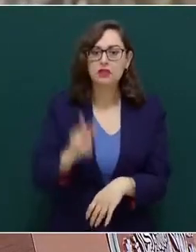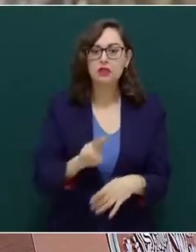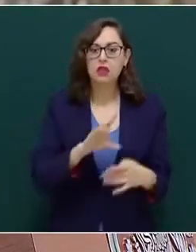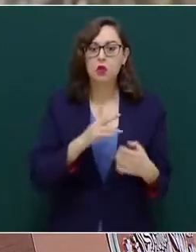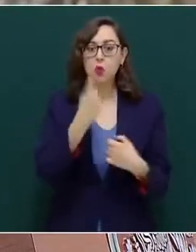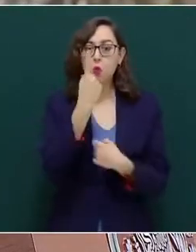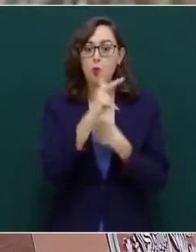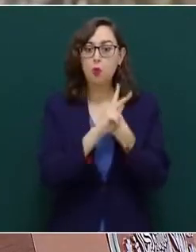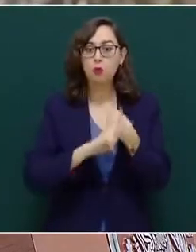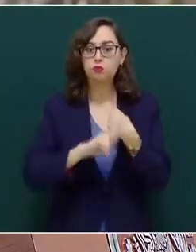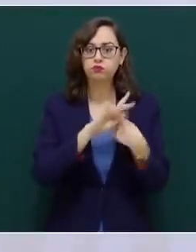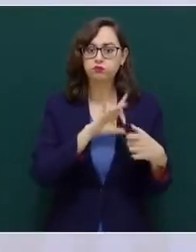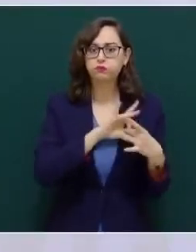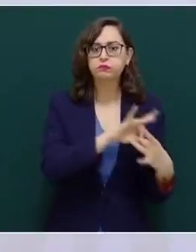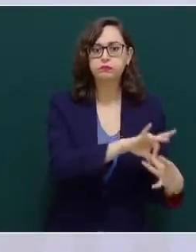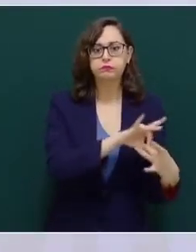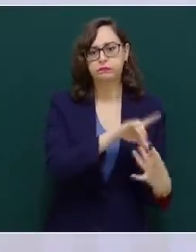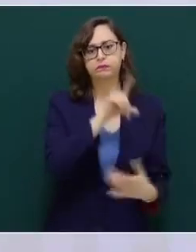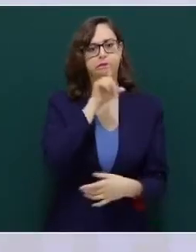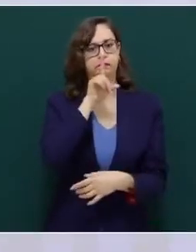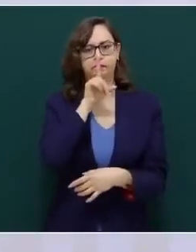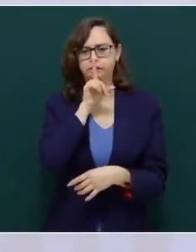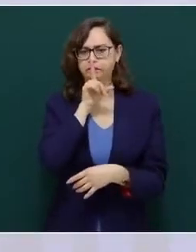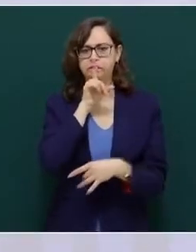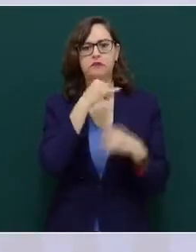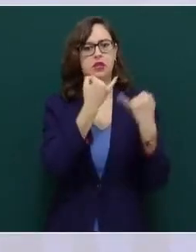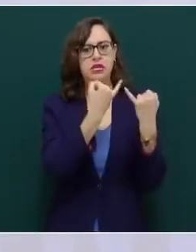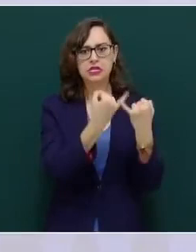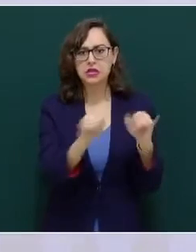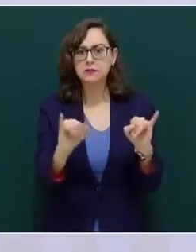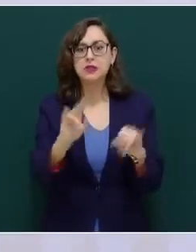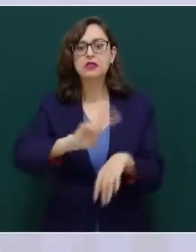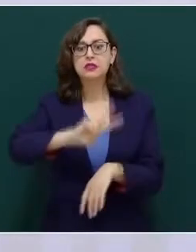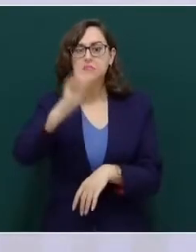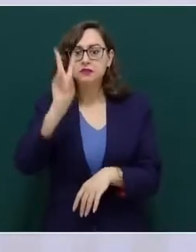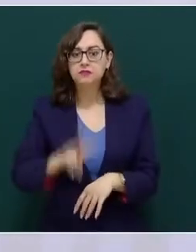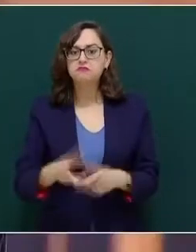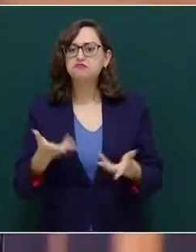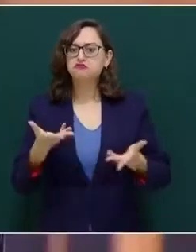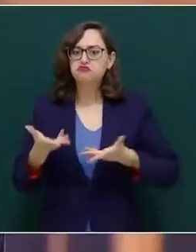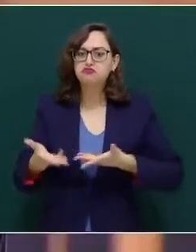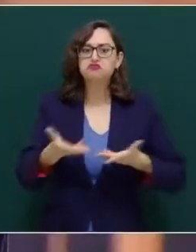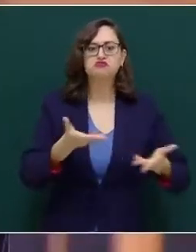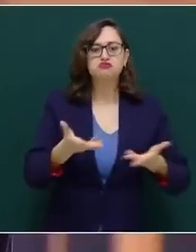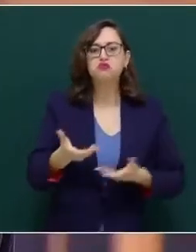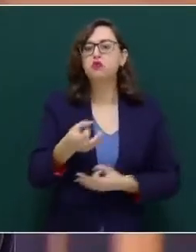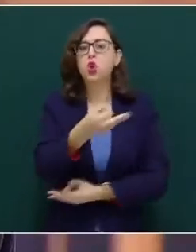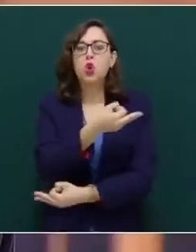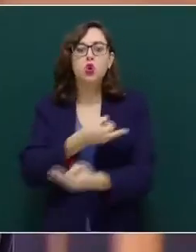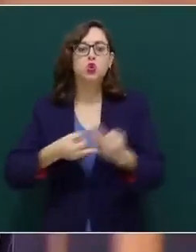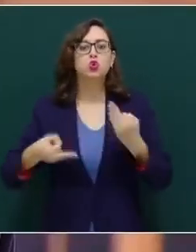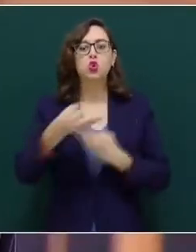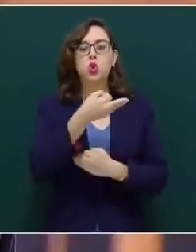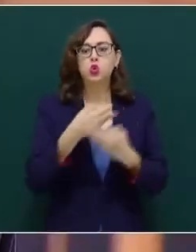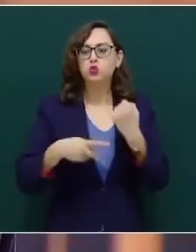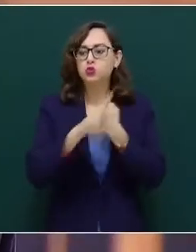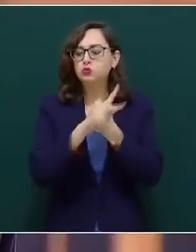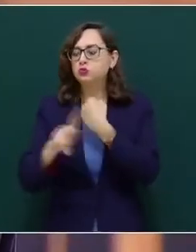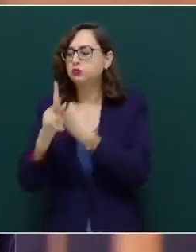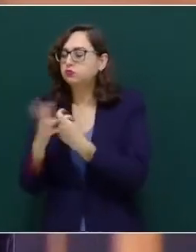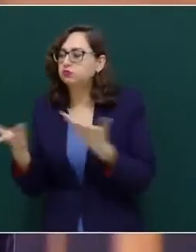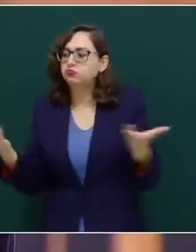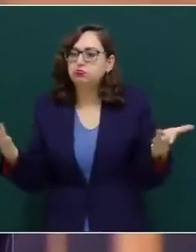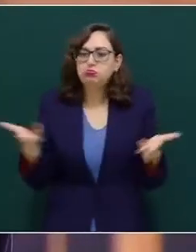mediador a petición y aceptación de las partes en conflicto,